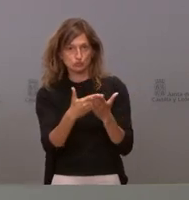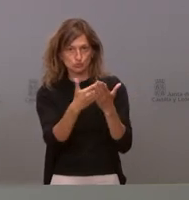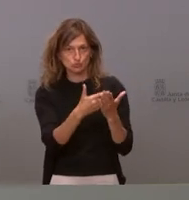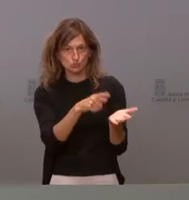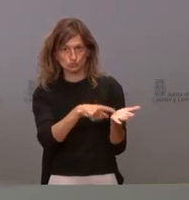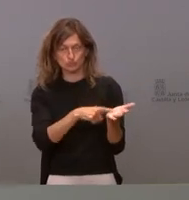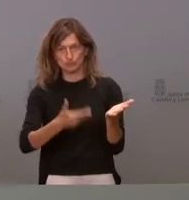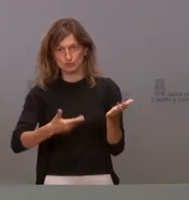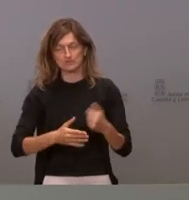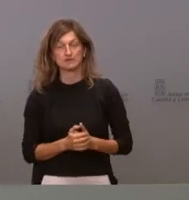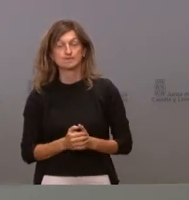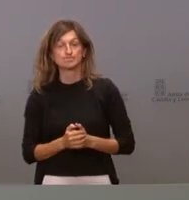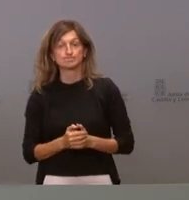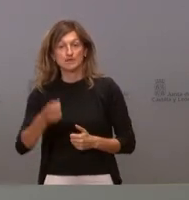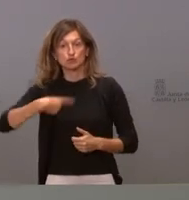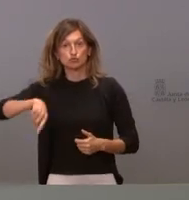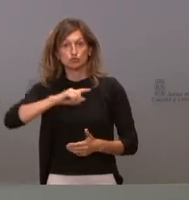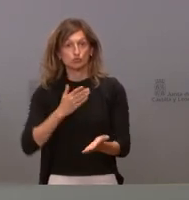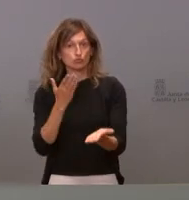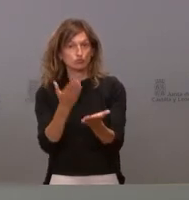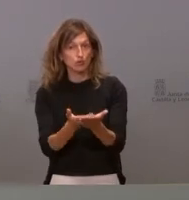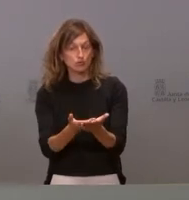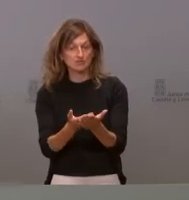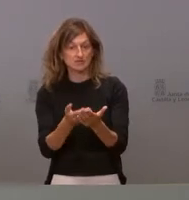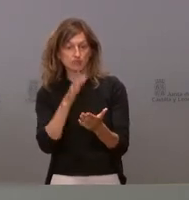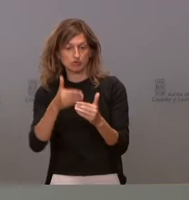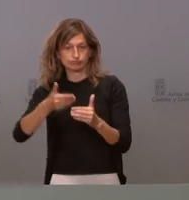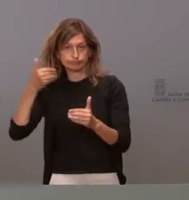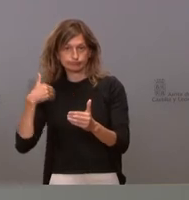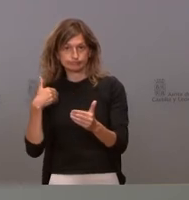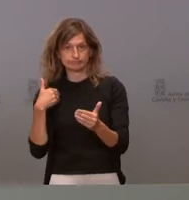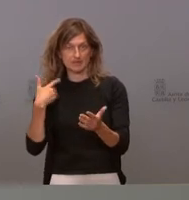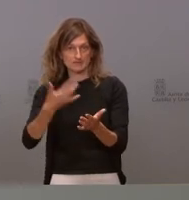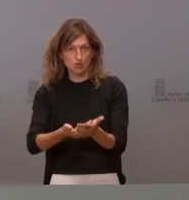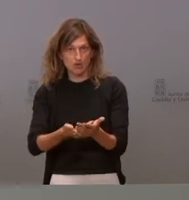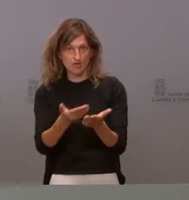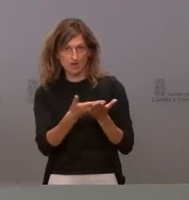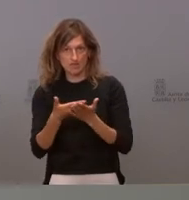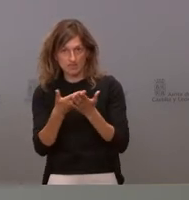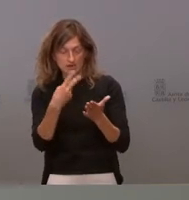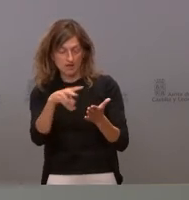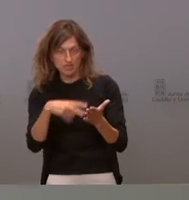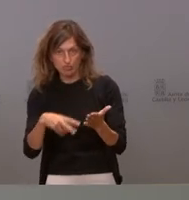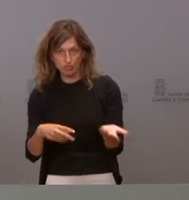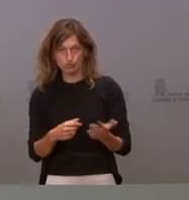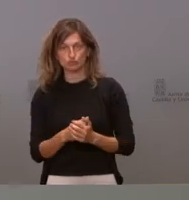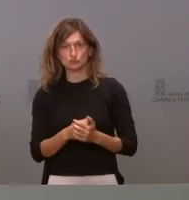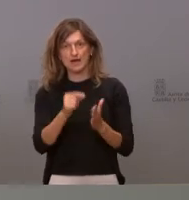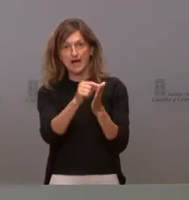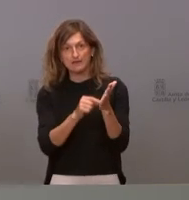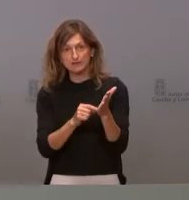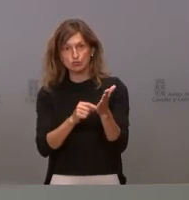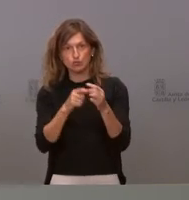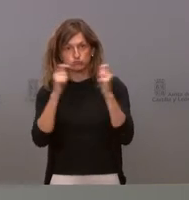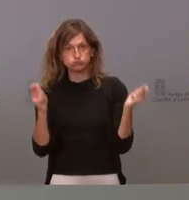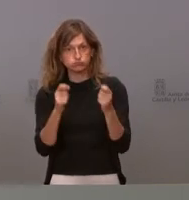nuestra propuesta por lo que tenemos hasta ahora leído en los diferentes artículos que se están